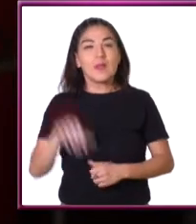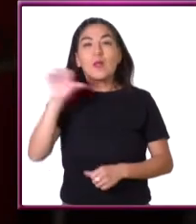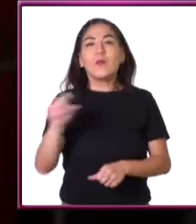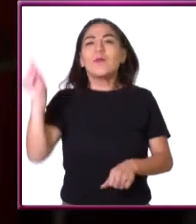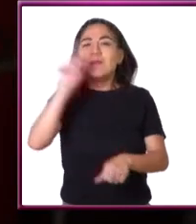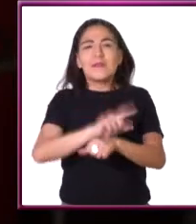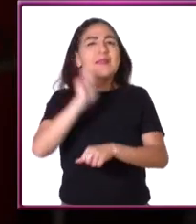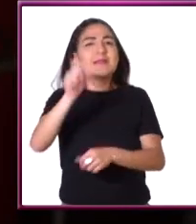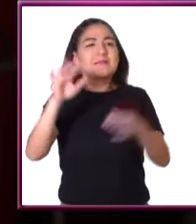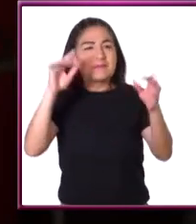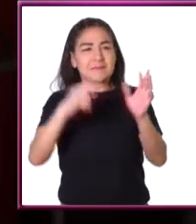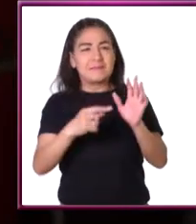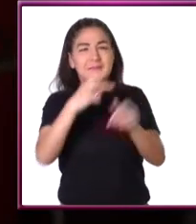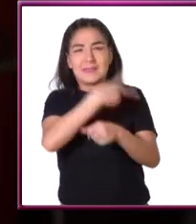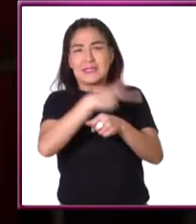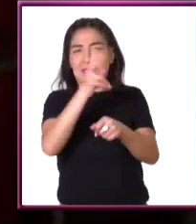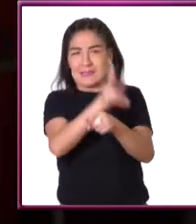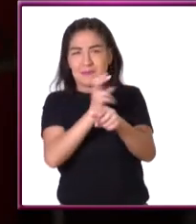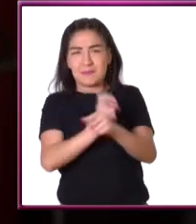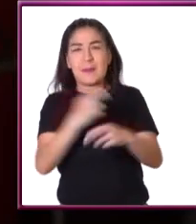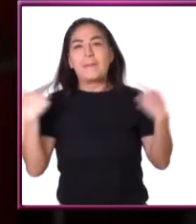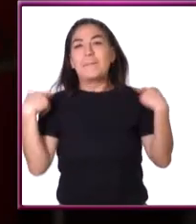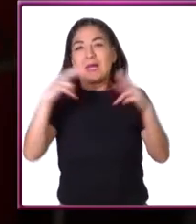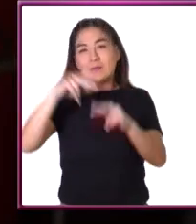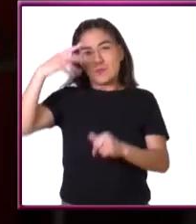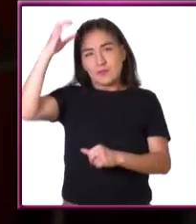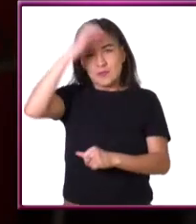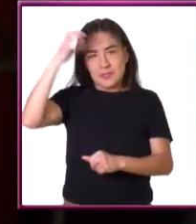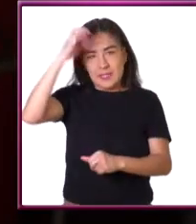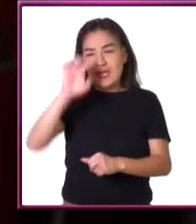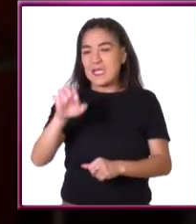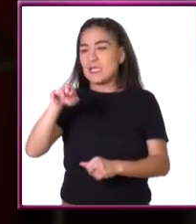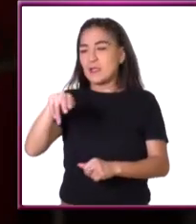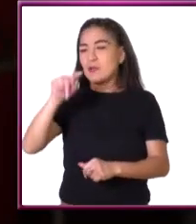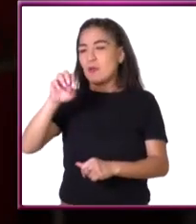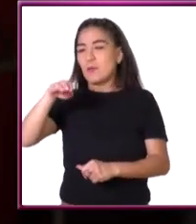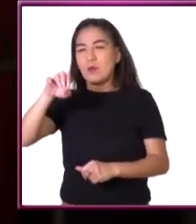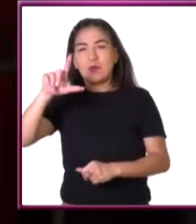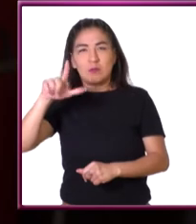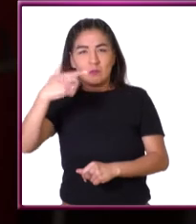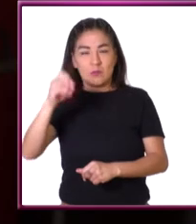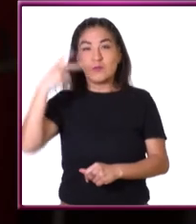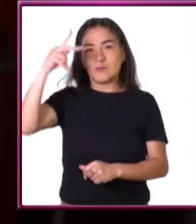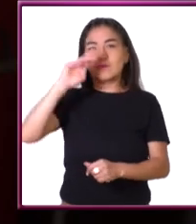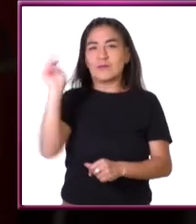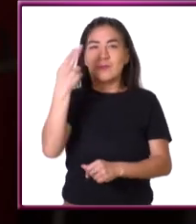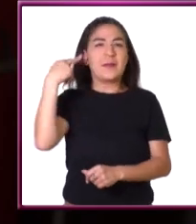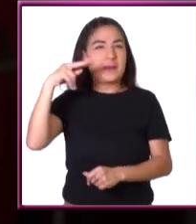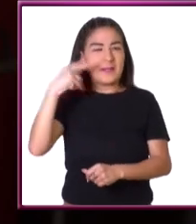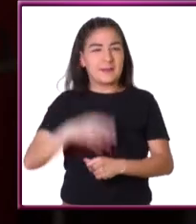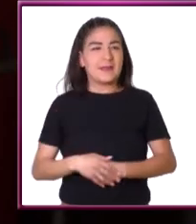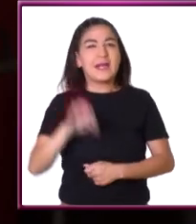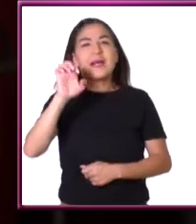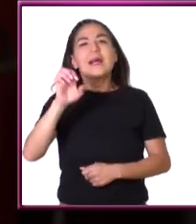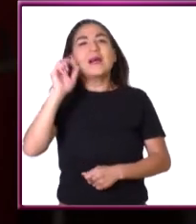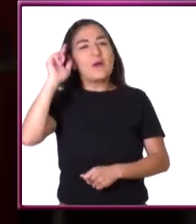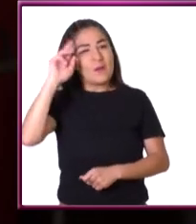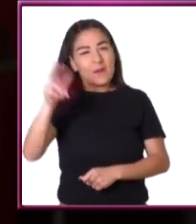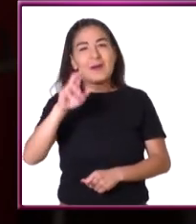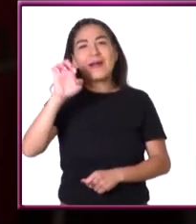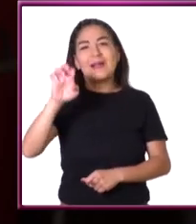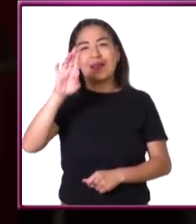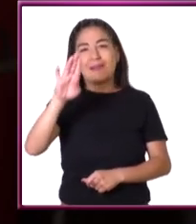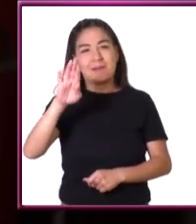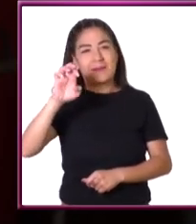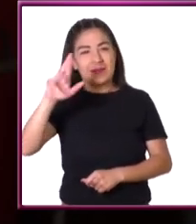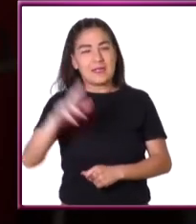El día de hoy tenemos como invitado al maestro en ciencias y entomólogo por la Universidad Veracruzana, Eder Farid Mora Aguilar. ¿Qué